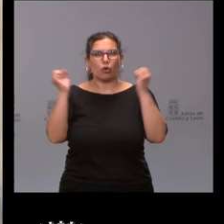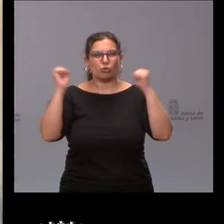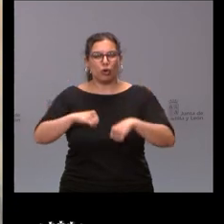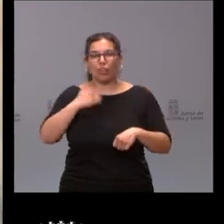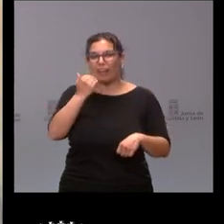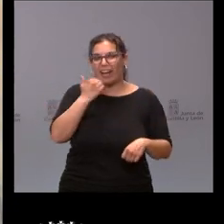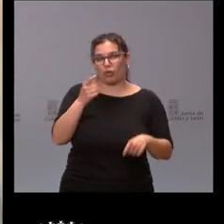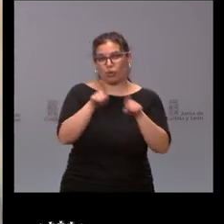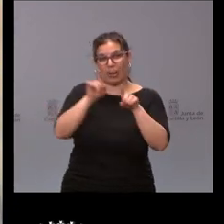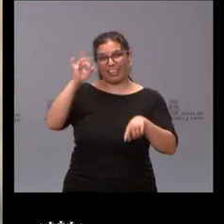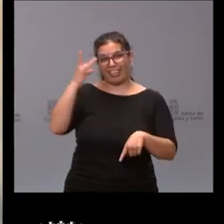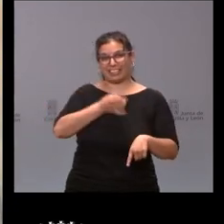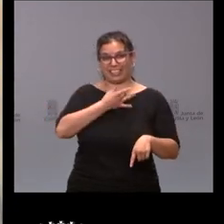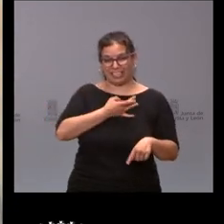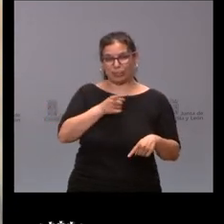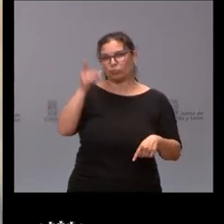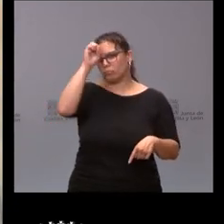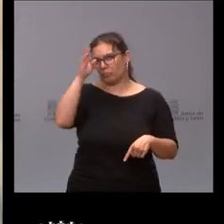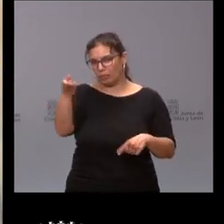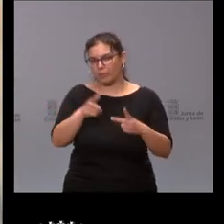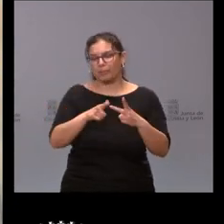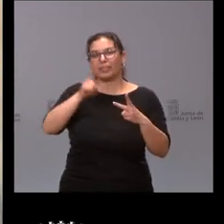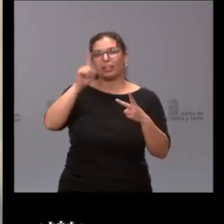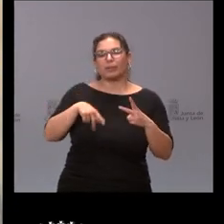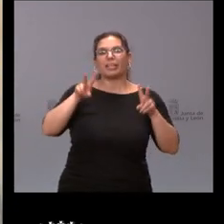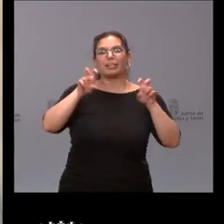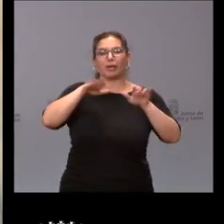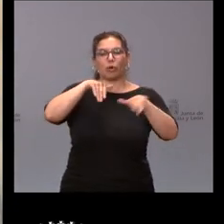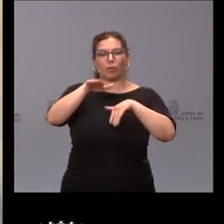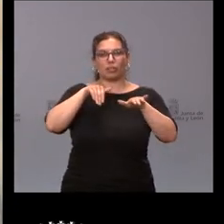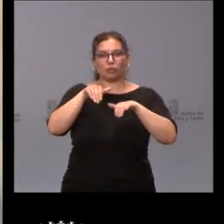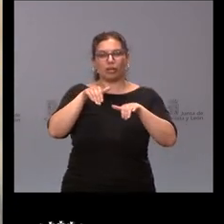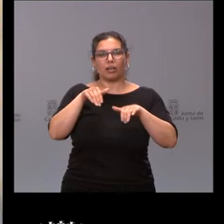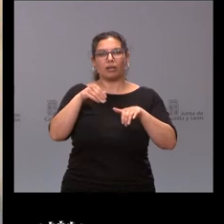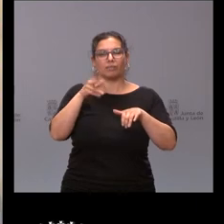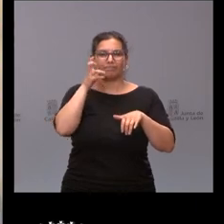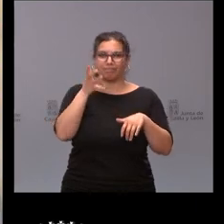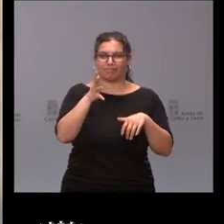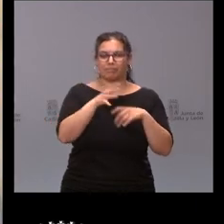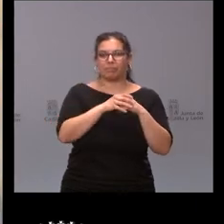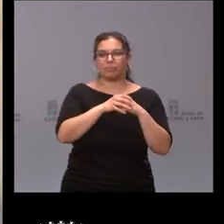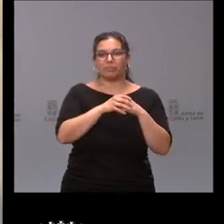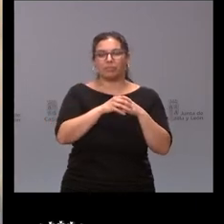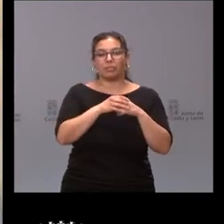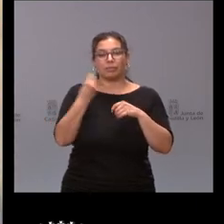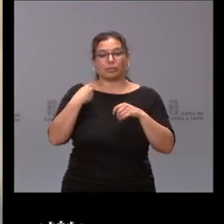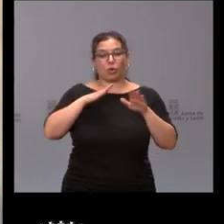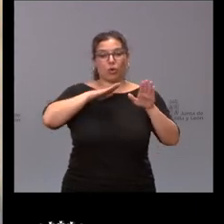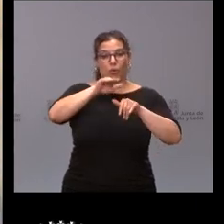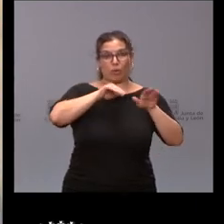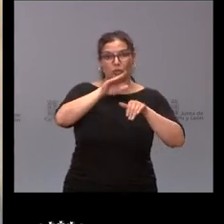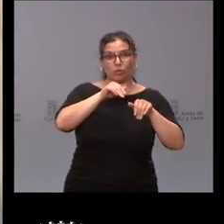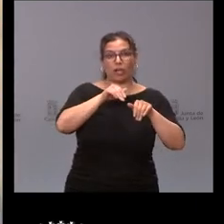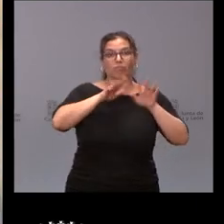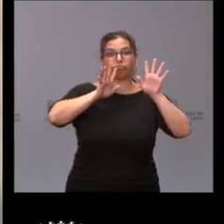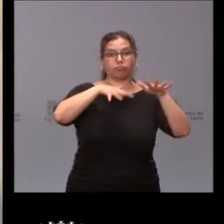además también se está de acuerdo con él en que esta convocatoria de protesta que tiene lugar hoy día 12 pues viene a dinamitar la mesa por León